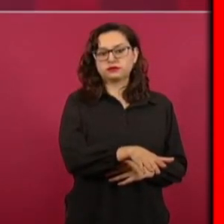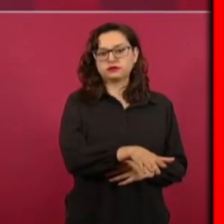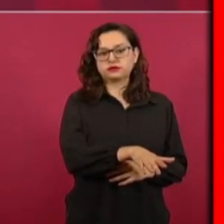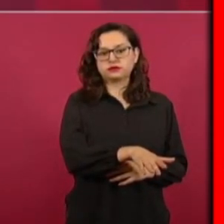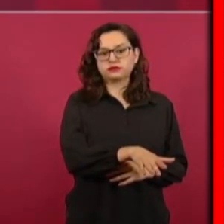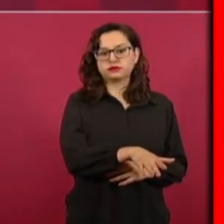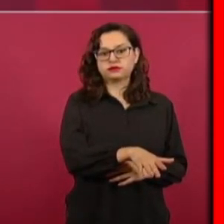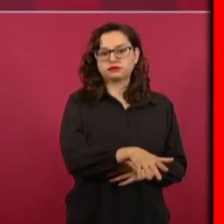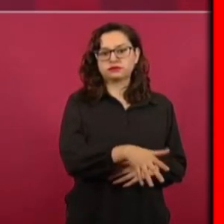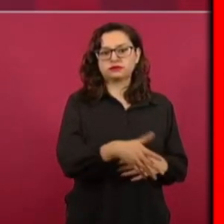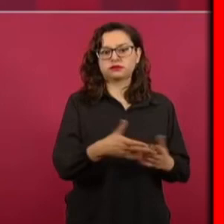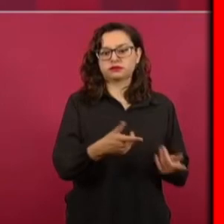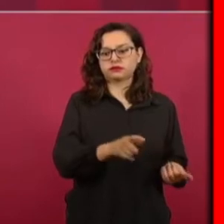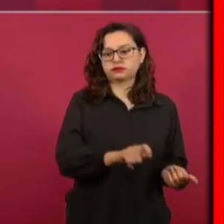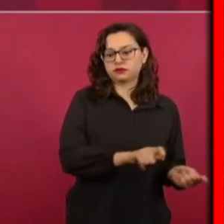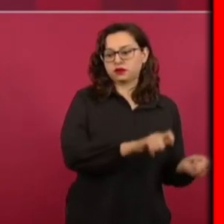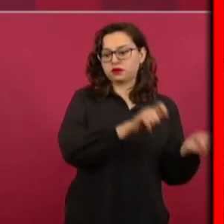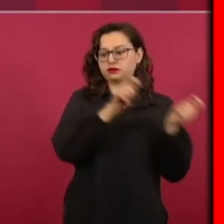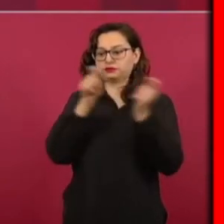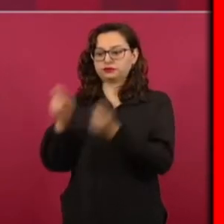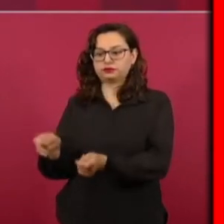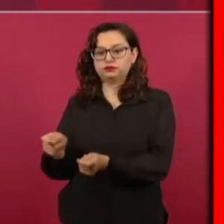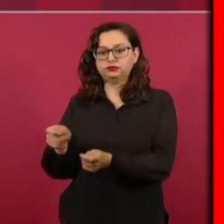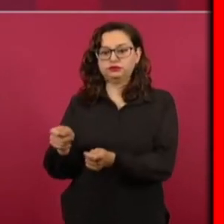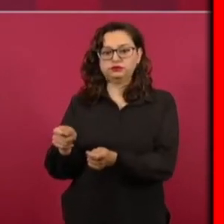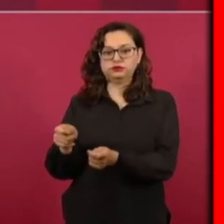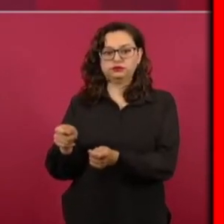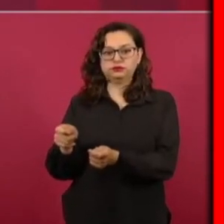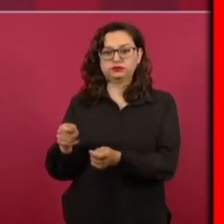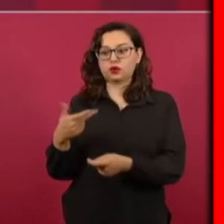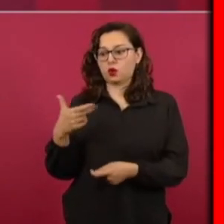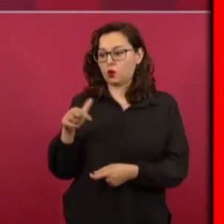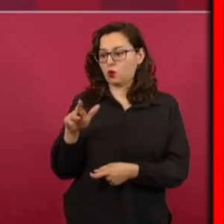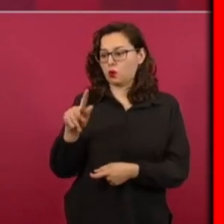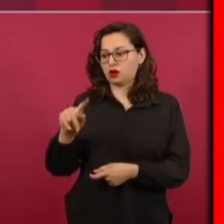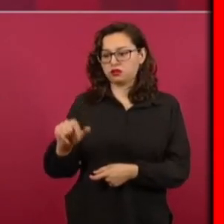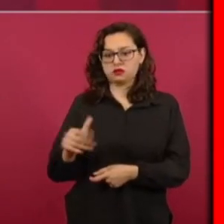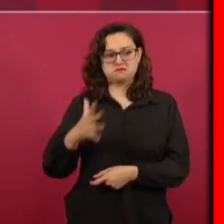autonombra presidente victoriano huerta